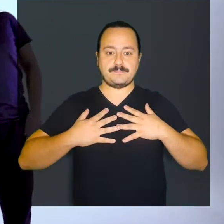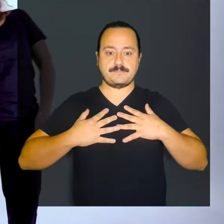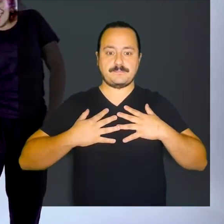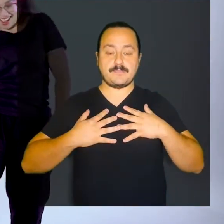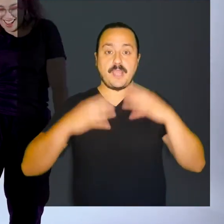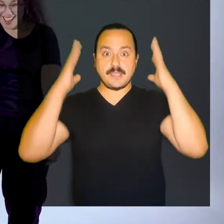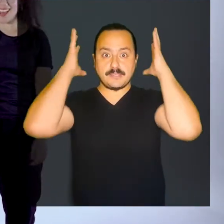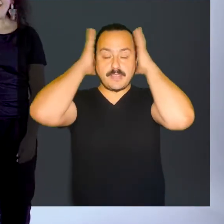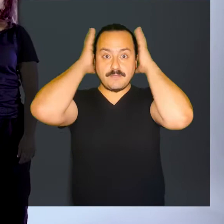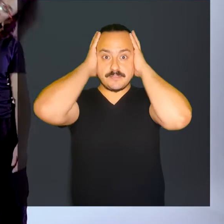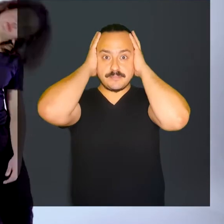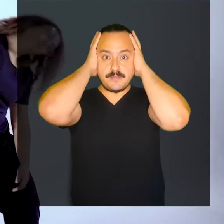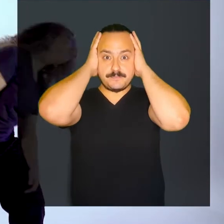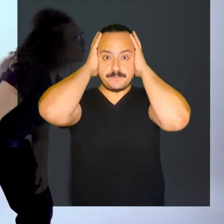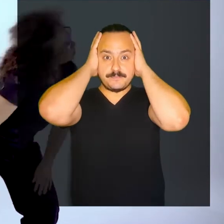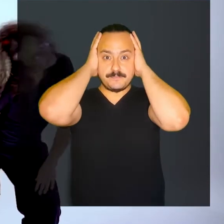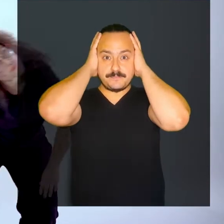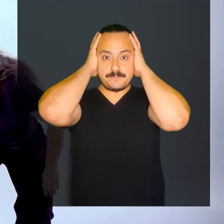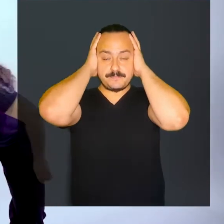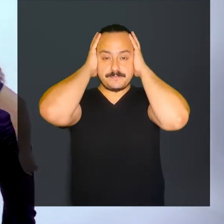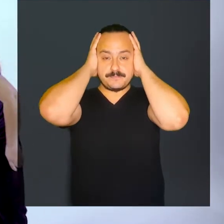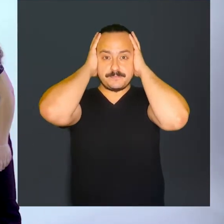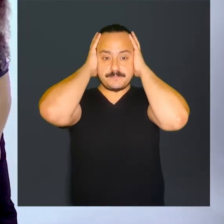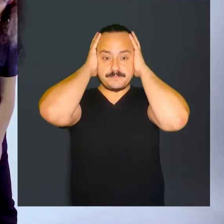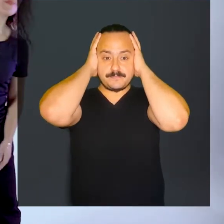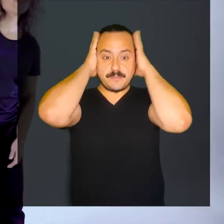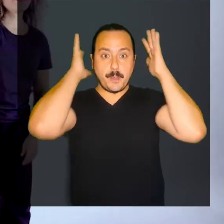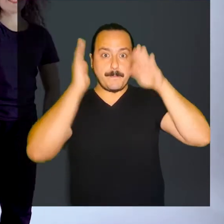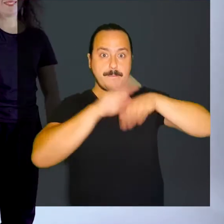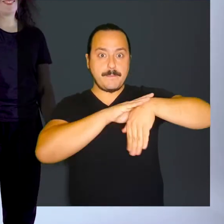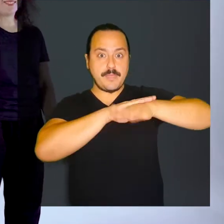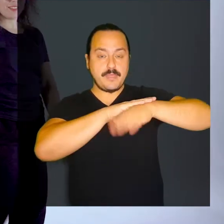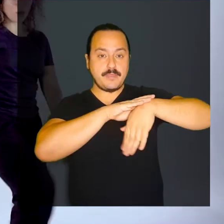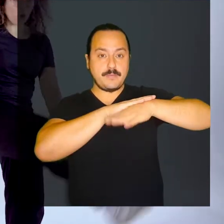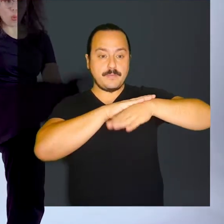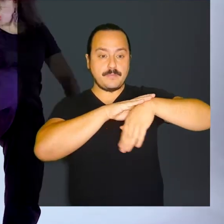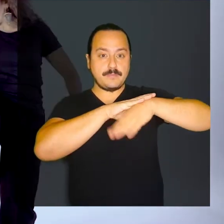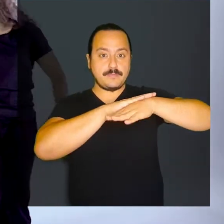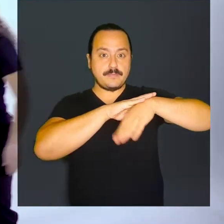Cabeza Pie